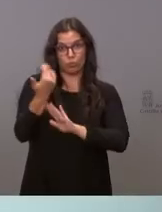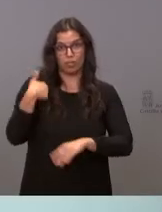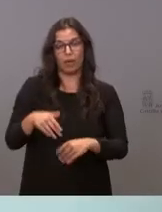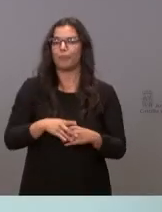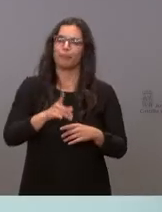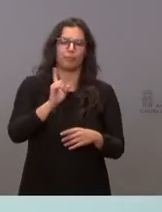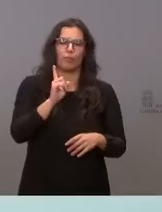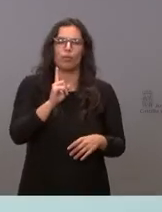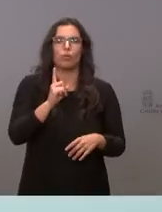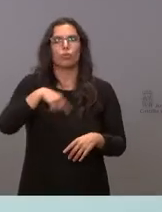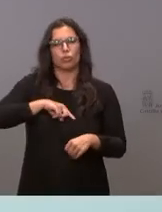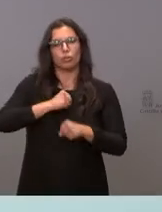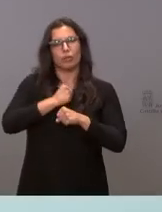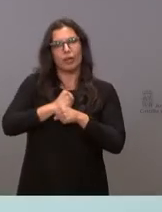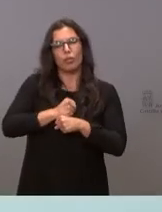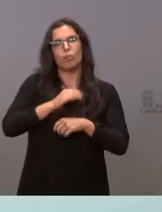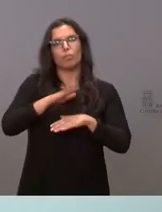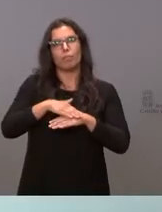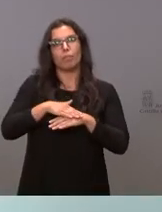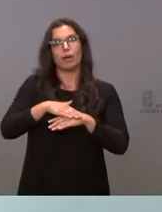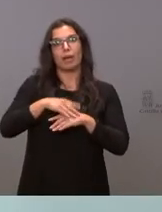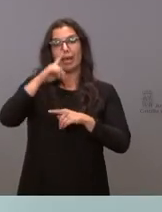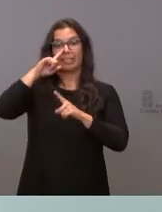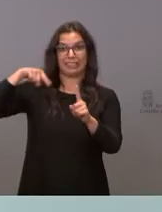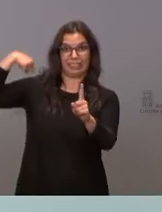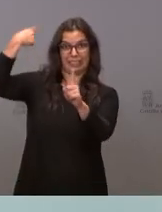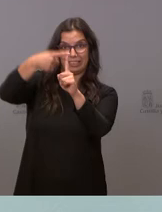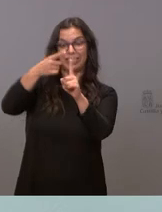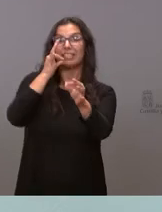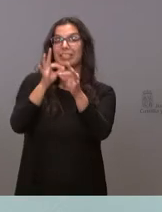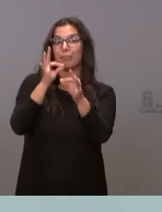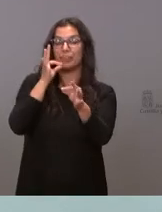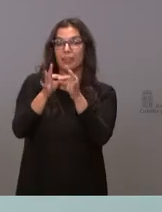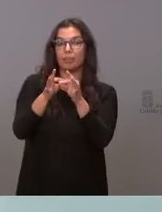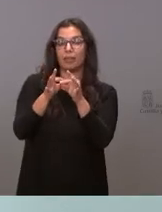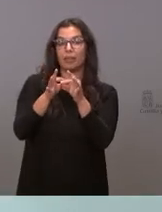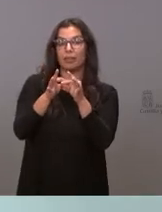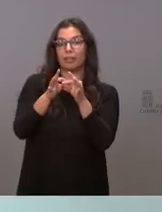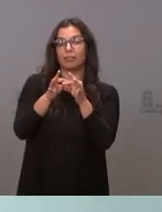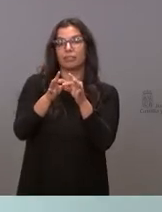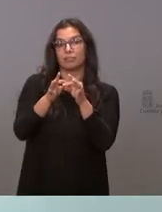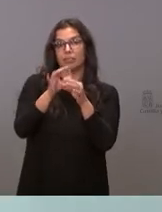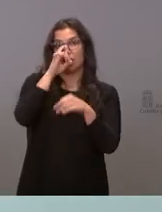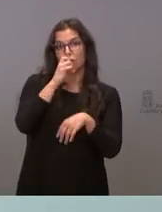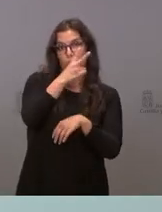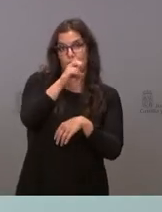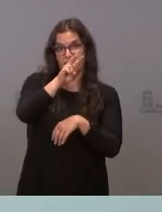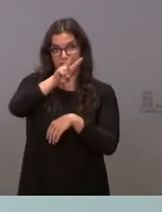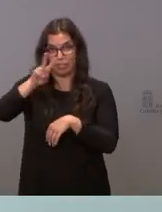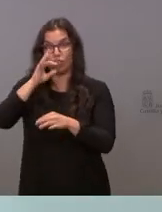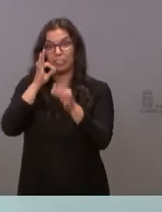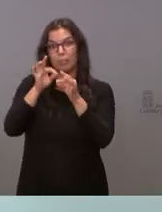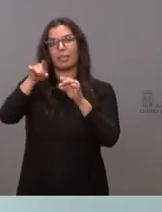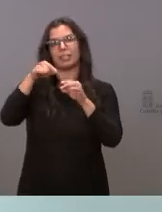estamos trabajando para que en septiembre del año siguiente eso sea una